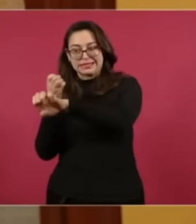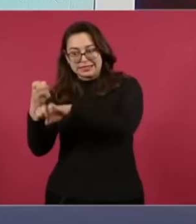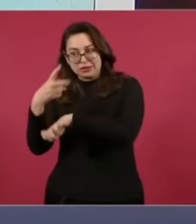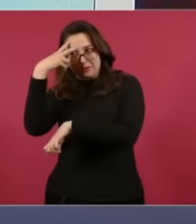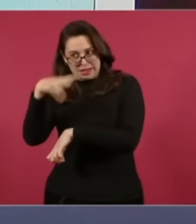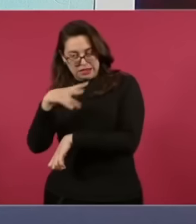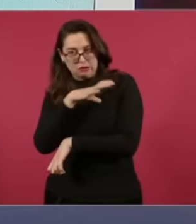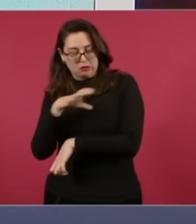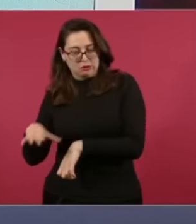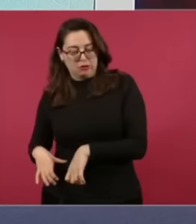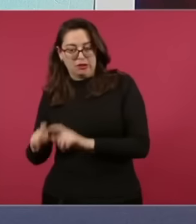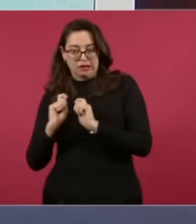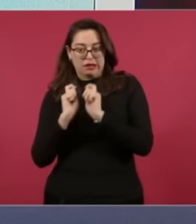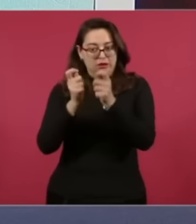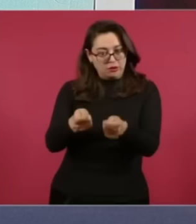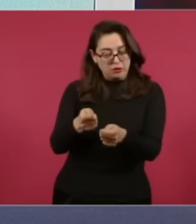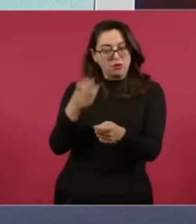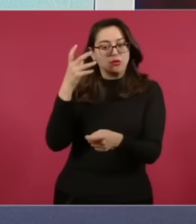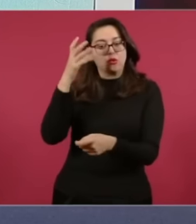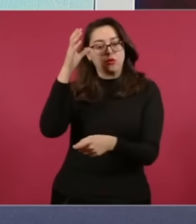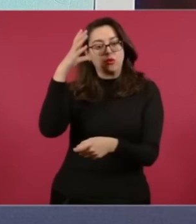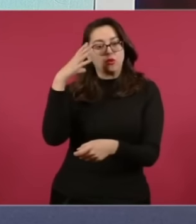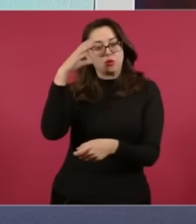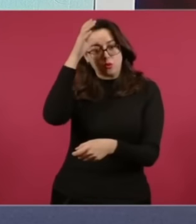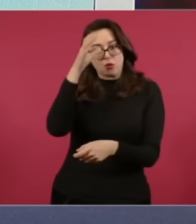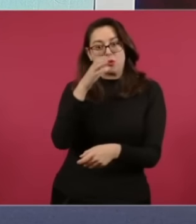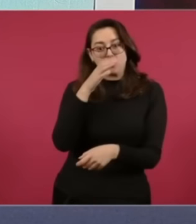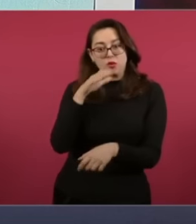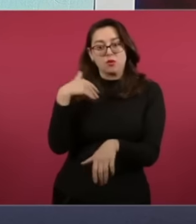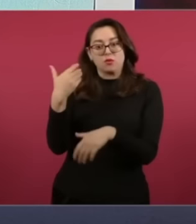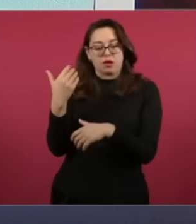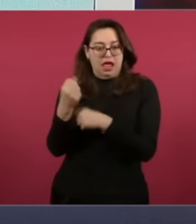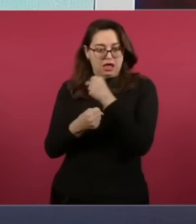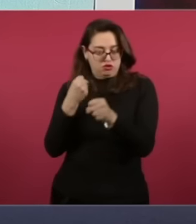Del Estado De México Y Coahuila En el año 2023